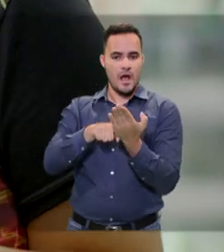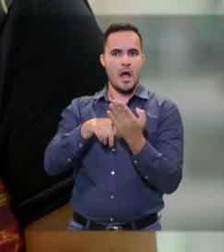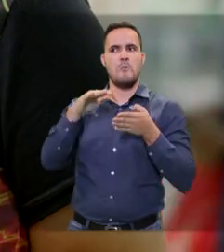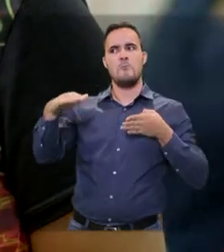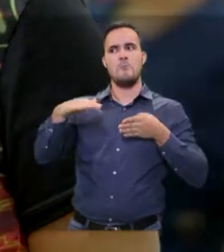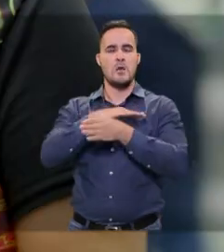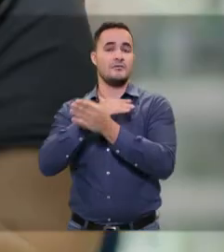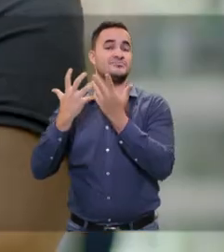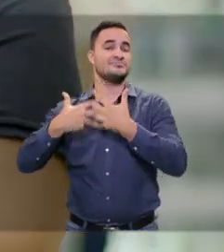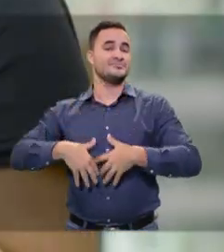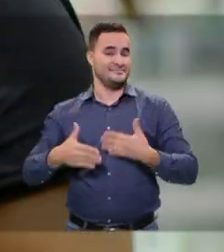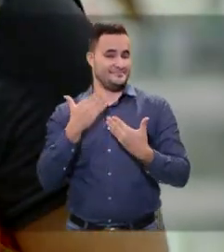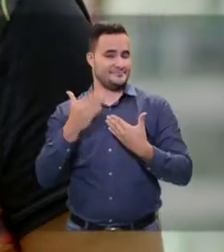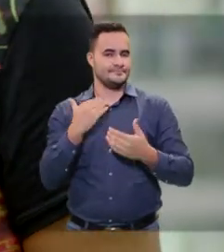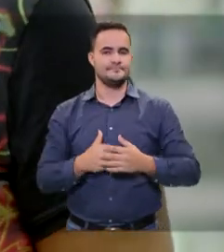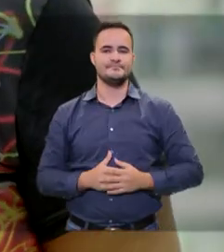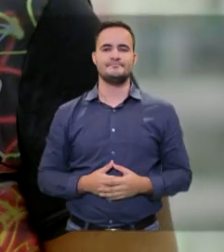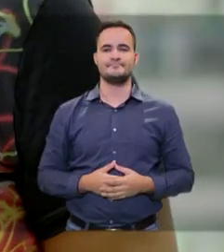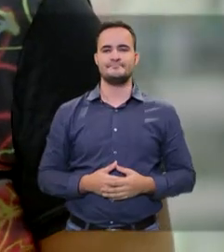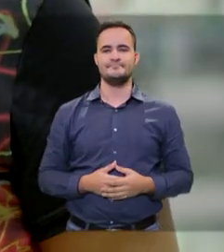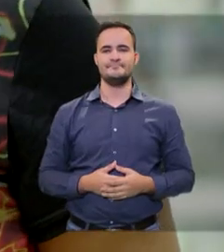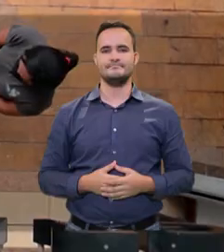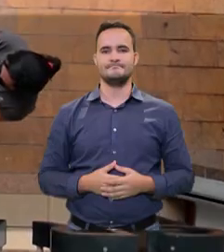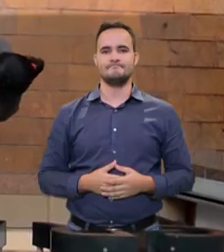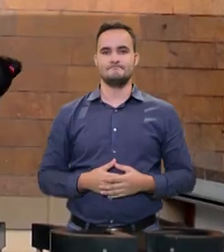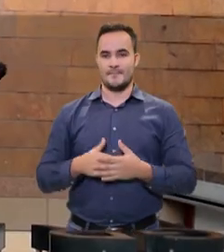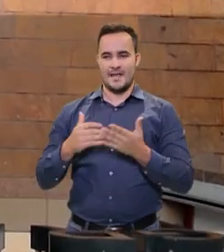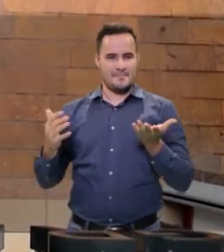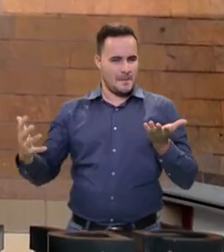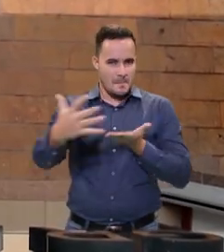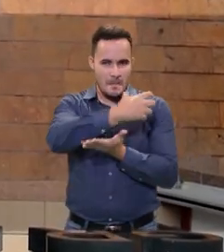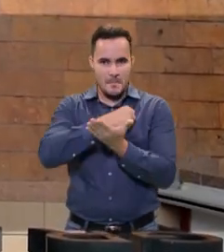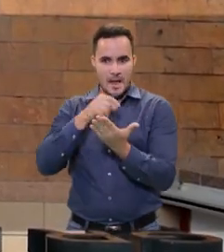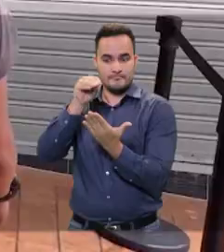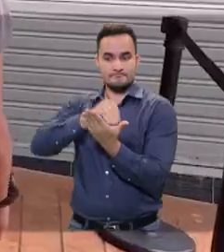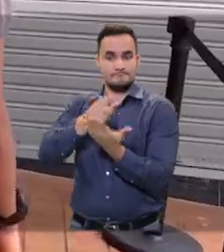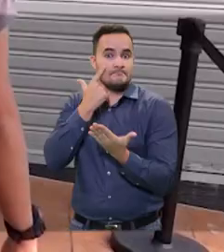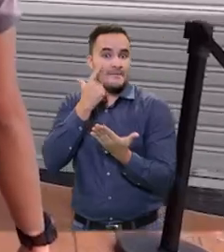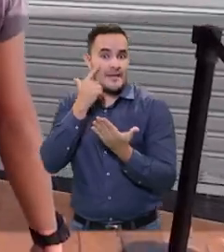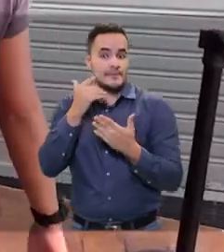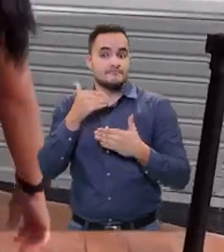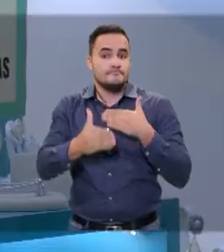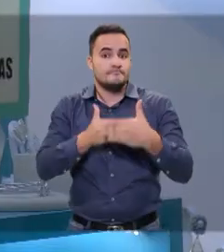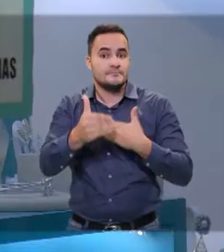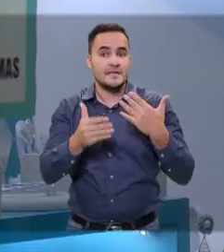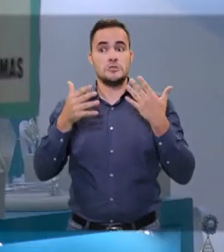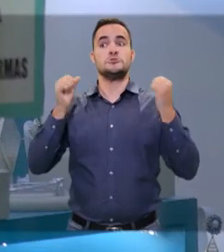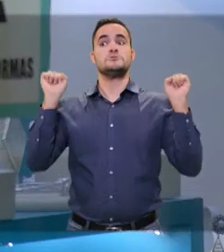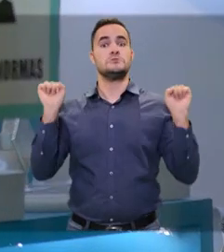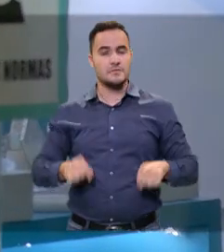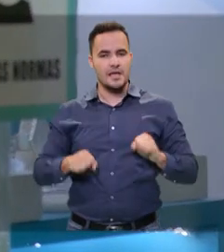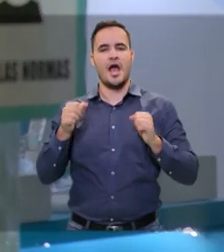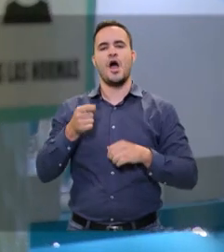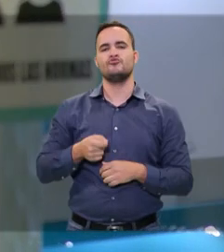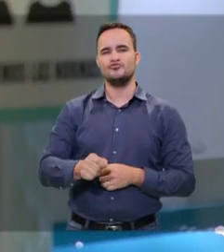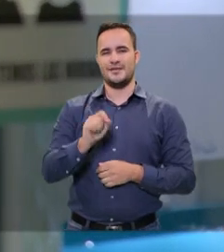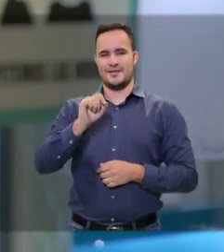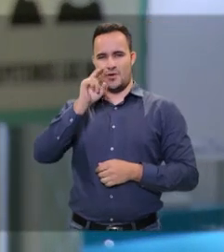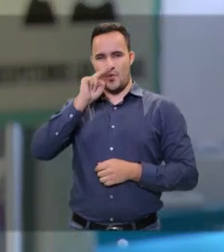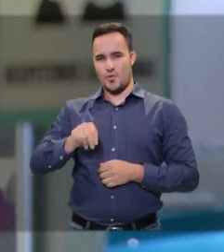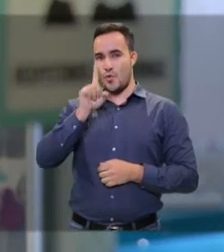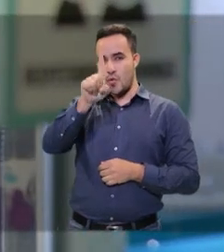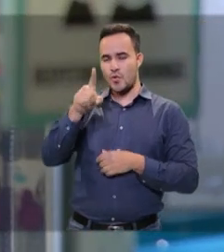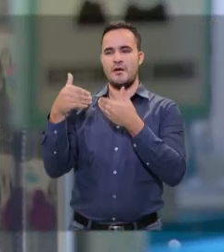en los celulares para que su ingreso sea un poco más fácil. Con base en los resultados de este piloto, los demás centros